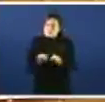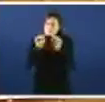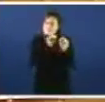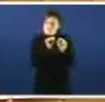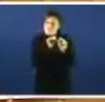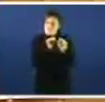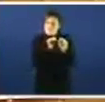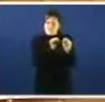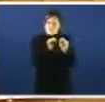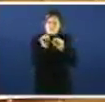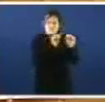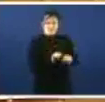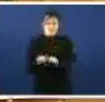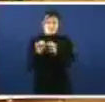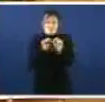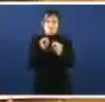proteotismo constitucional.